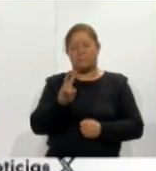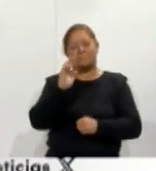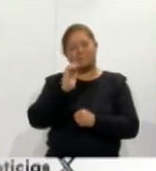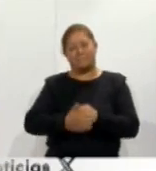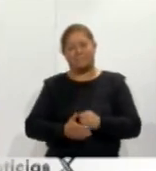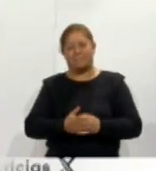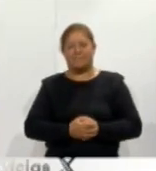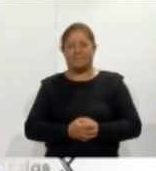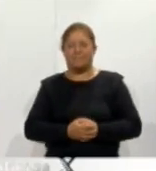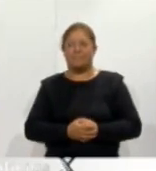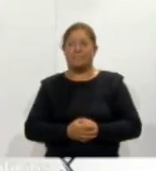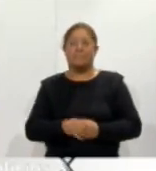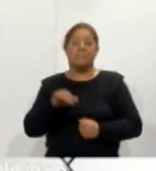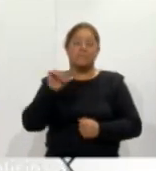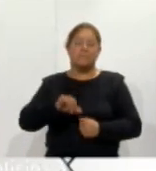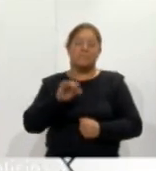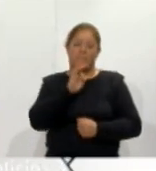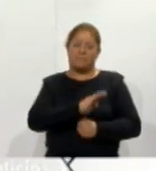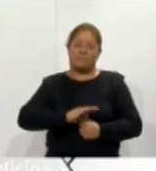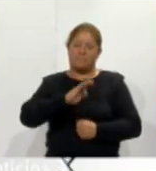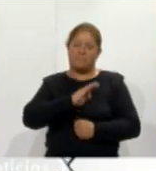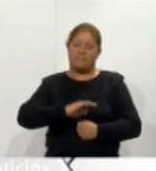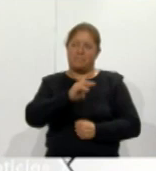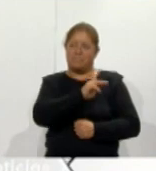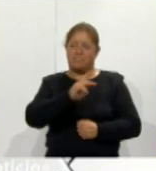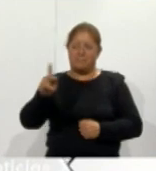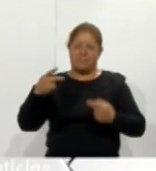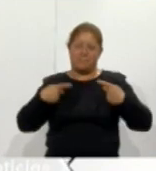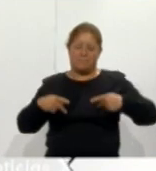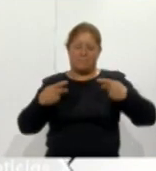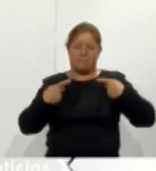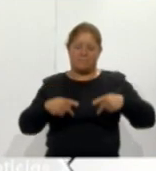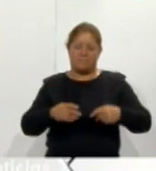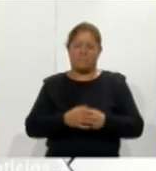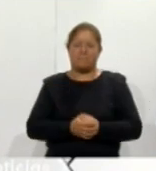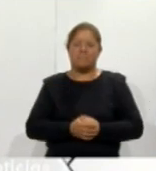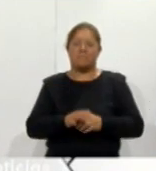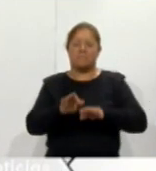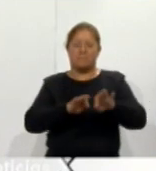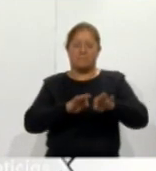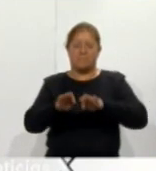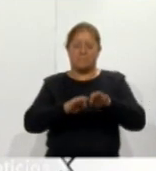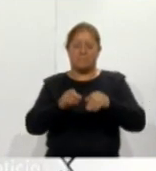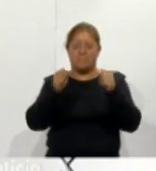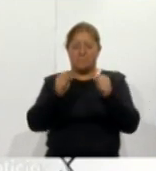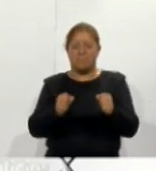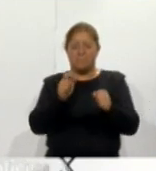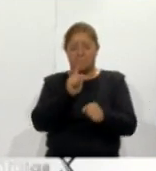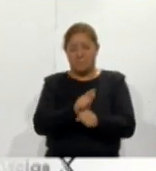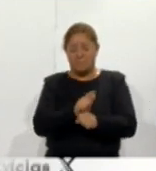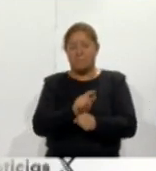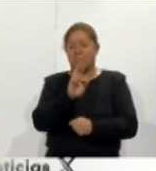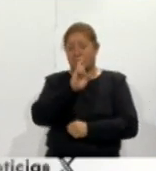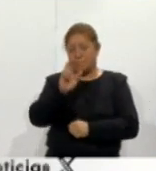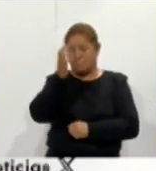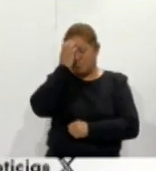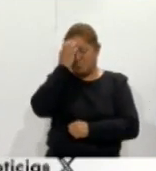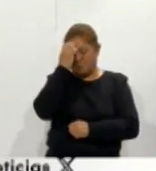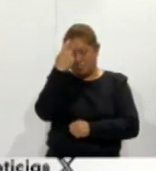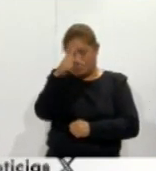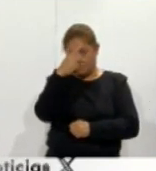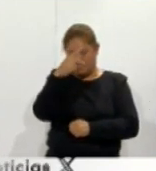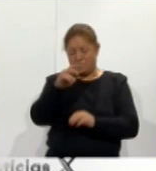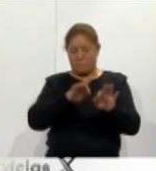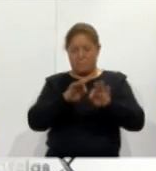y hoy queremos felicitar a las y los trabajadores sociales a quienes en reconocimiento por su loable labor